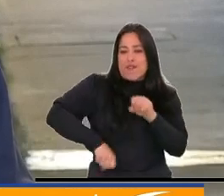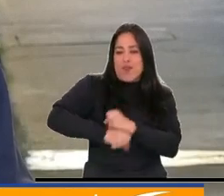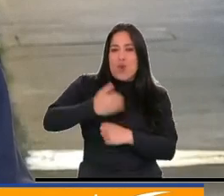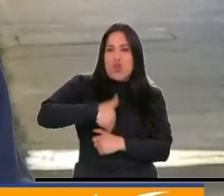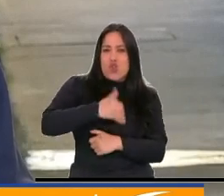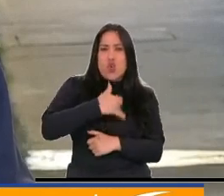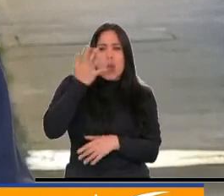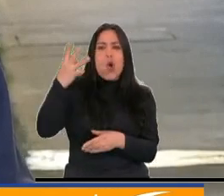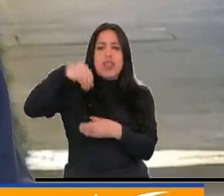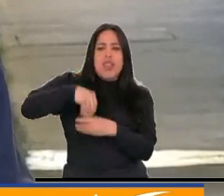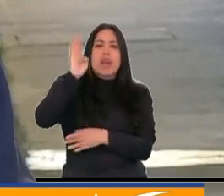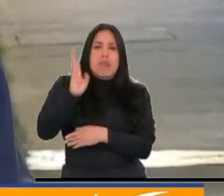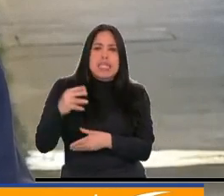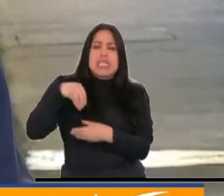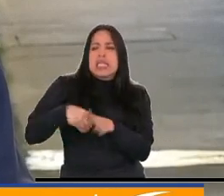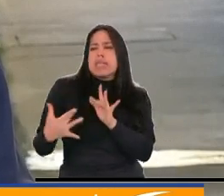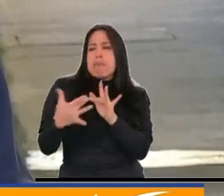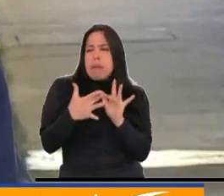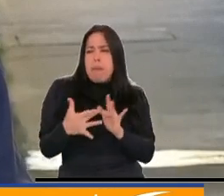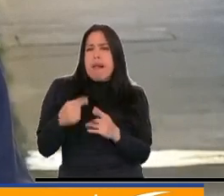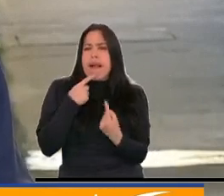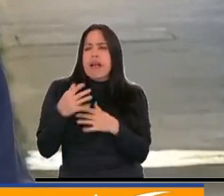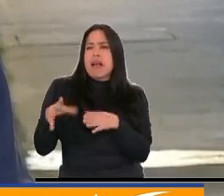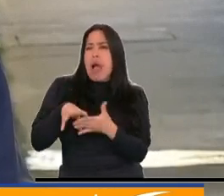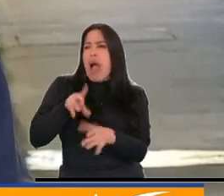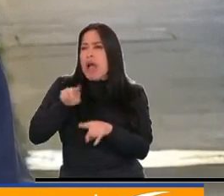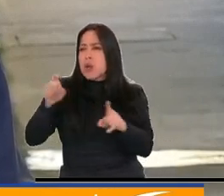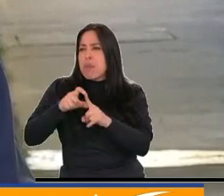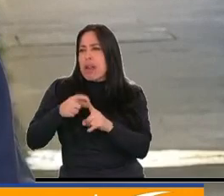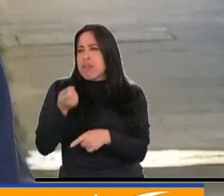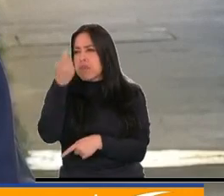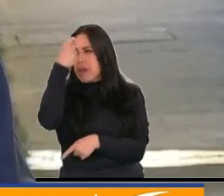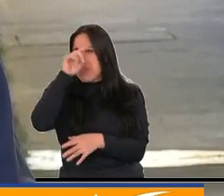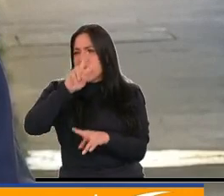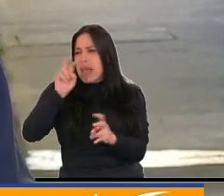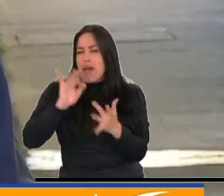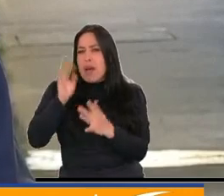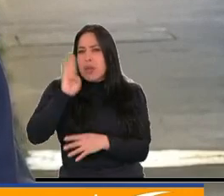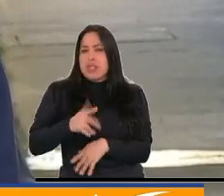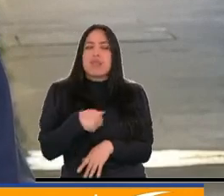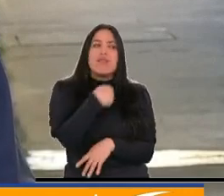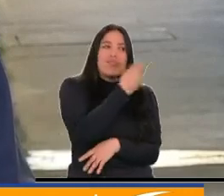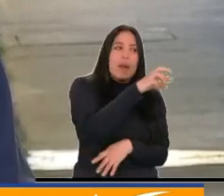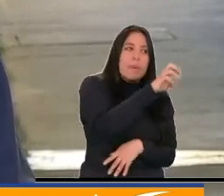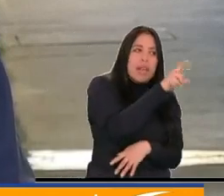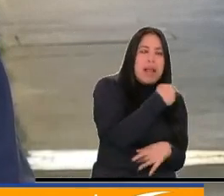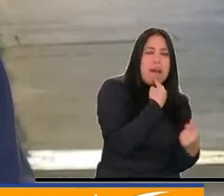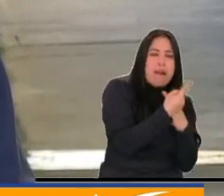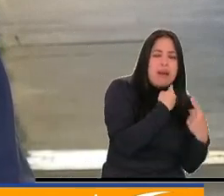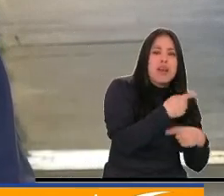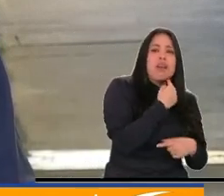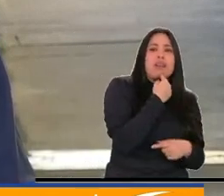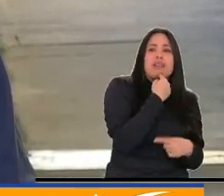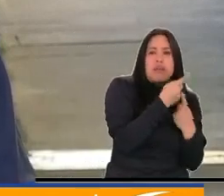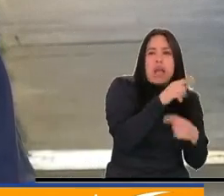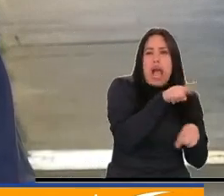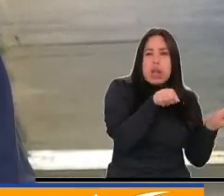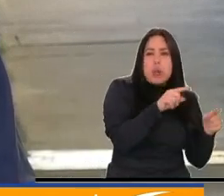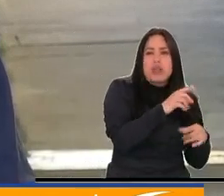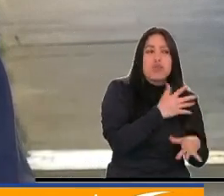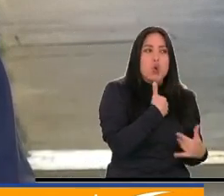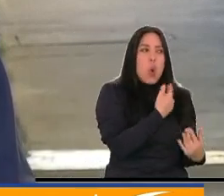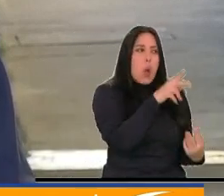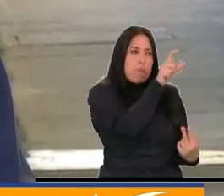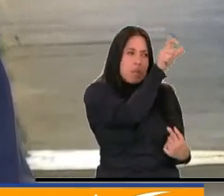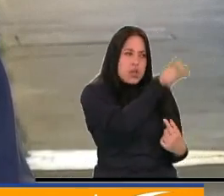muchos brasileños, yo me la pasaba conversando con ellos, pues ya conversaba con él, donde por favor, logré